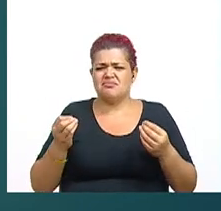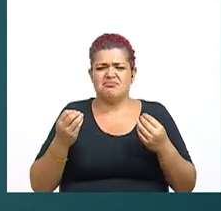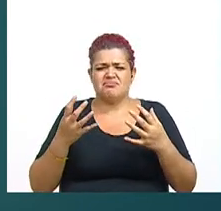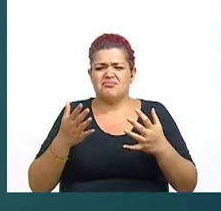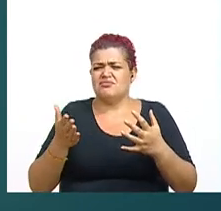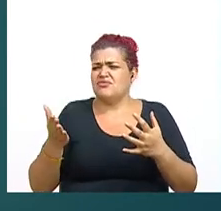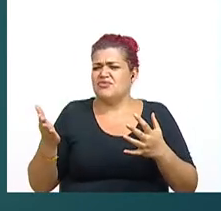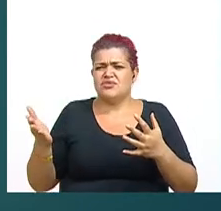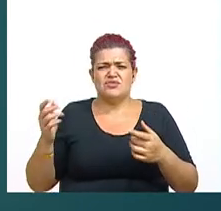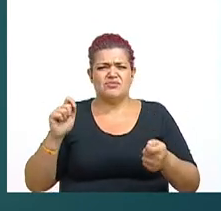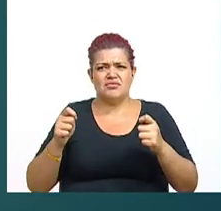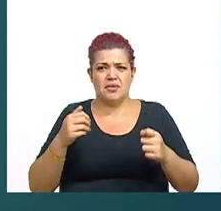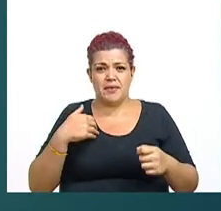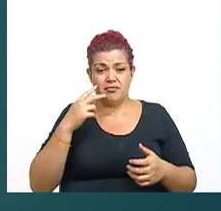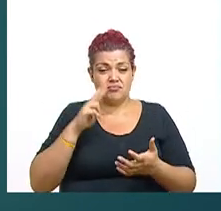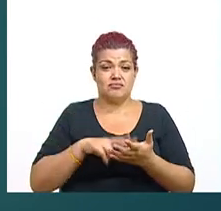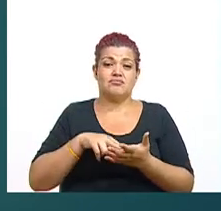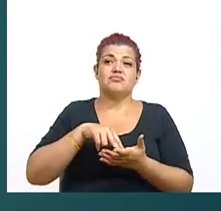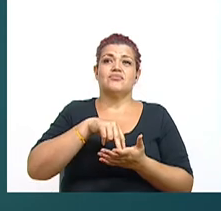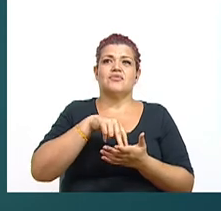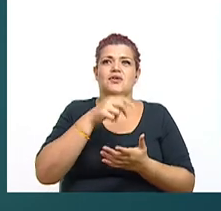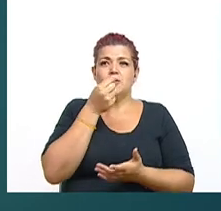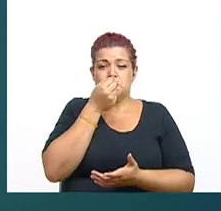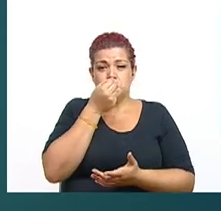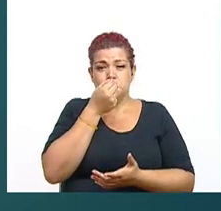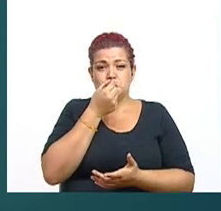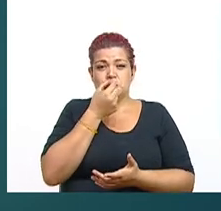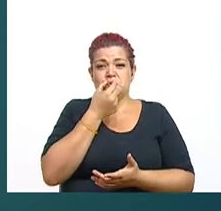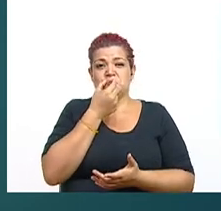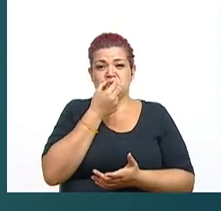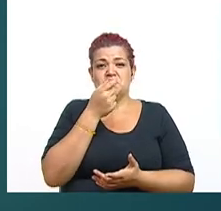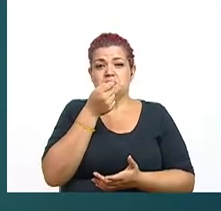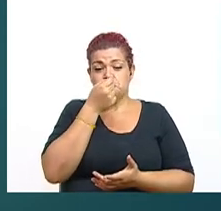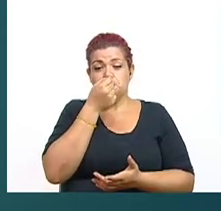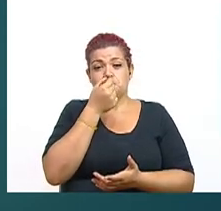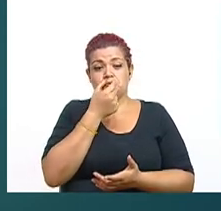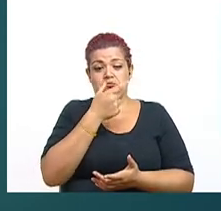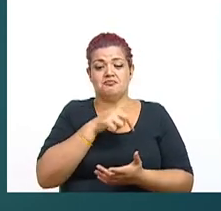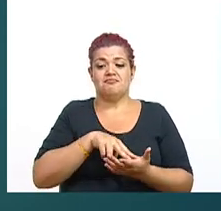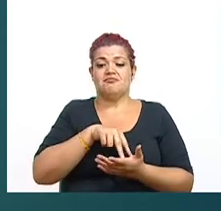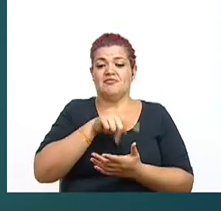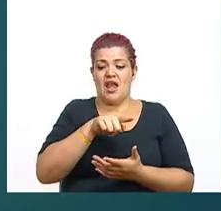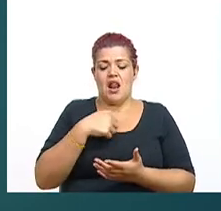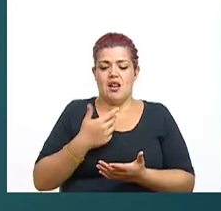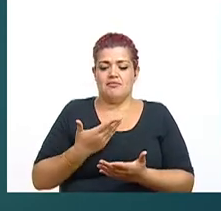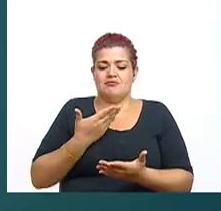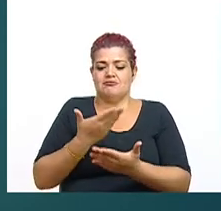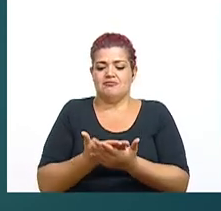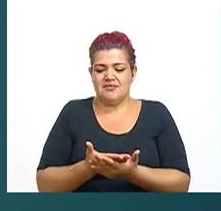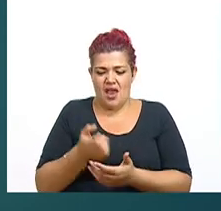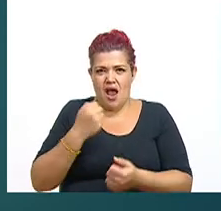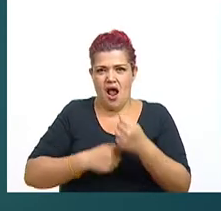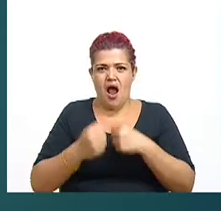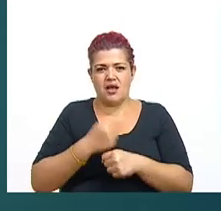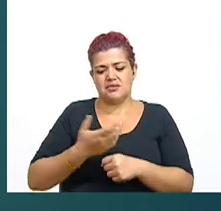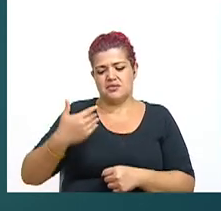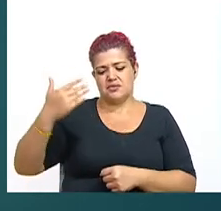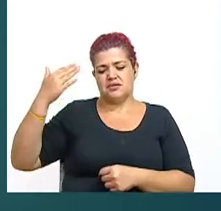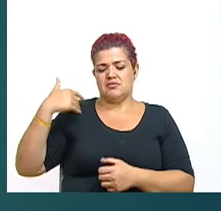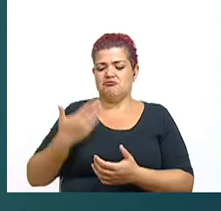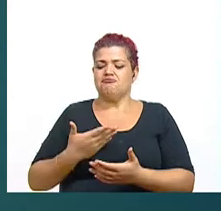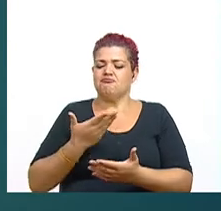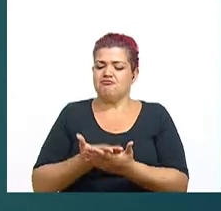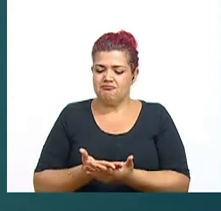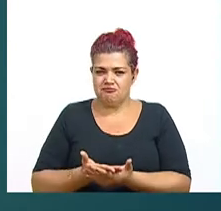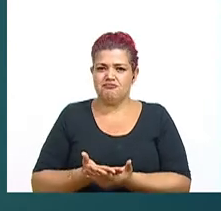Don Luis Demetrio está de pie y contento y emocionado porque había sido un proyecto que él había propuesto muchos años atrás. Vamos